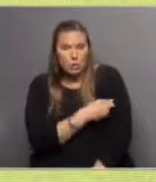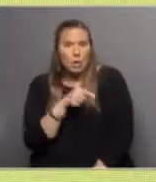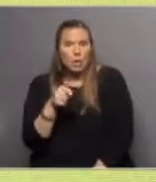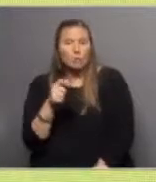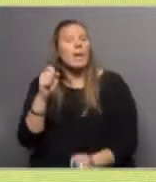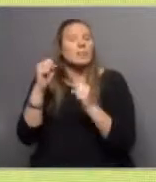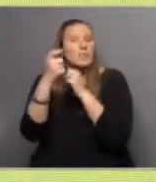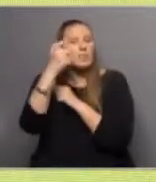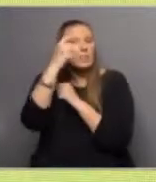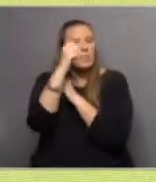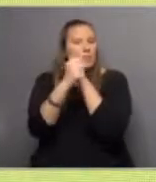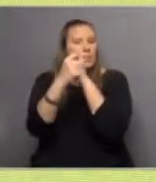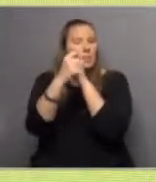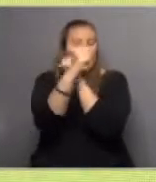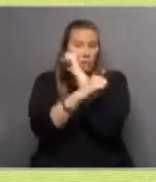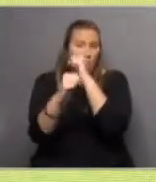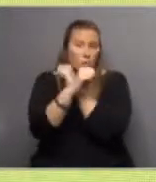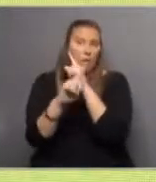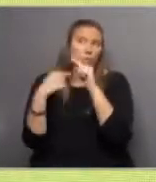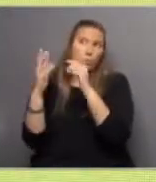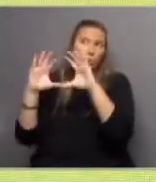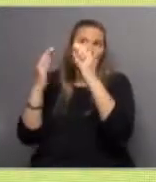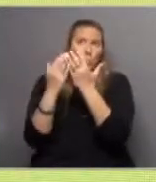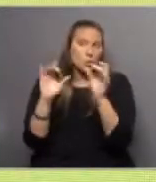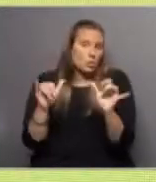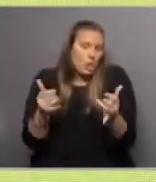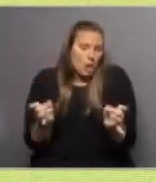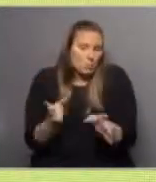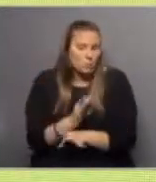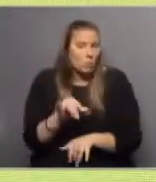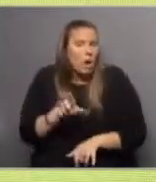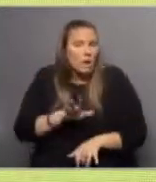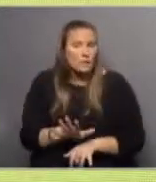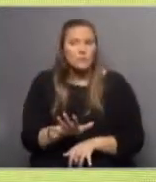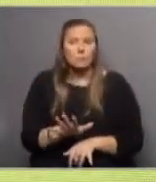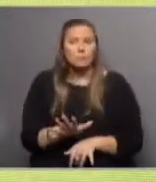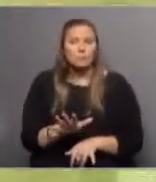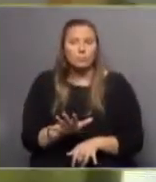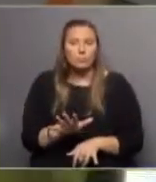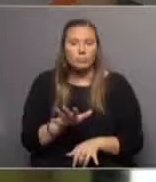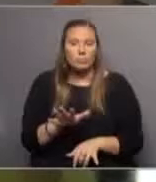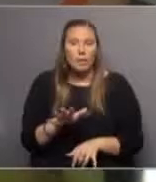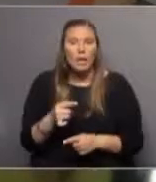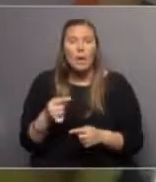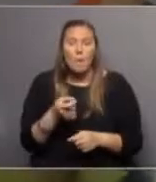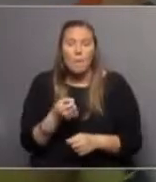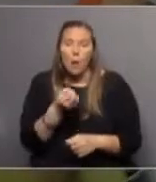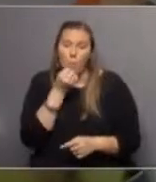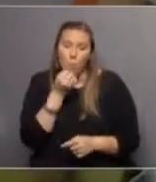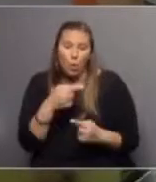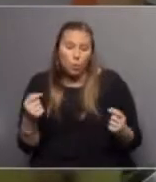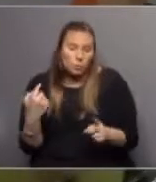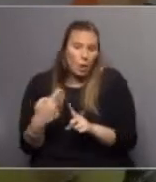Esta es una tecnología que en muchas partes del mundo ya está estandarizada y que, bueno, tiene varias ventajas.